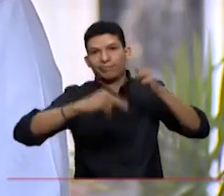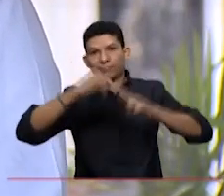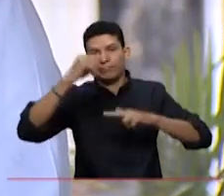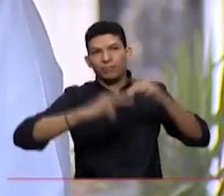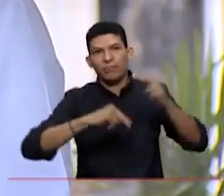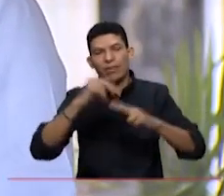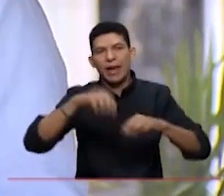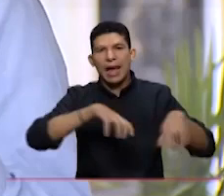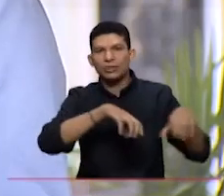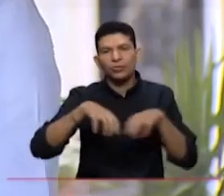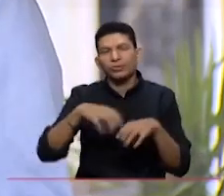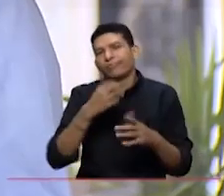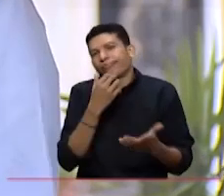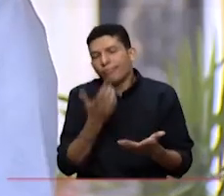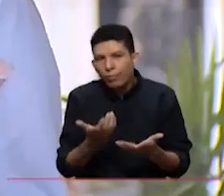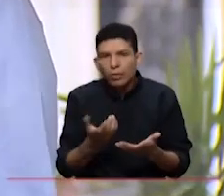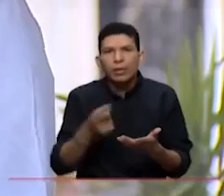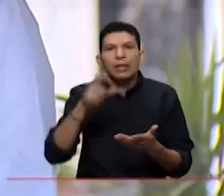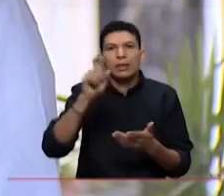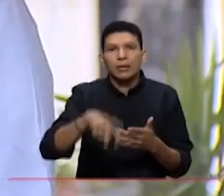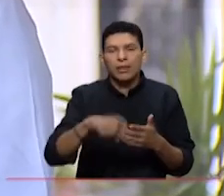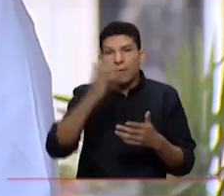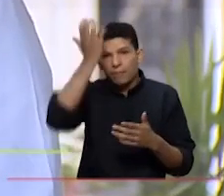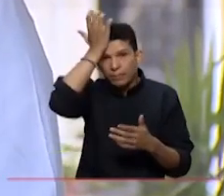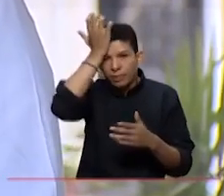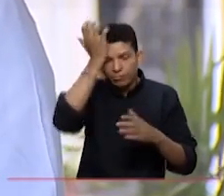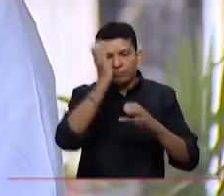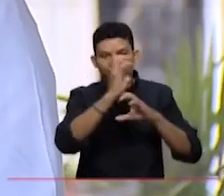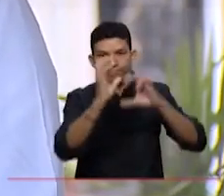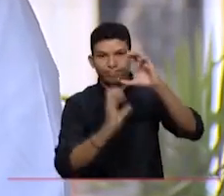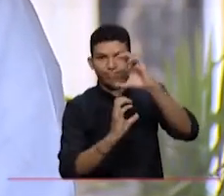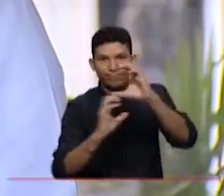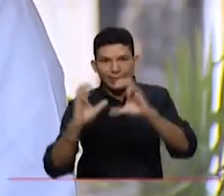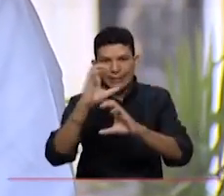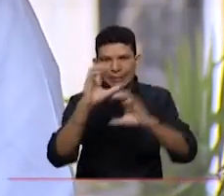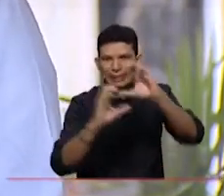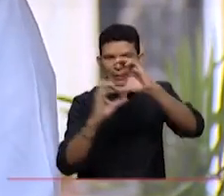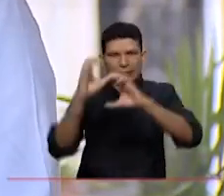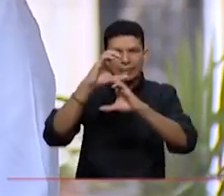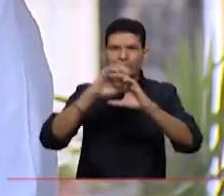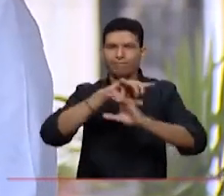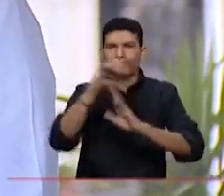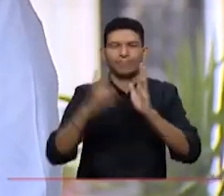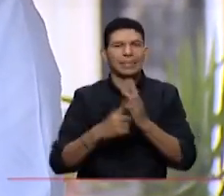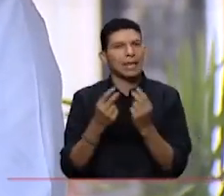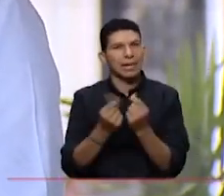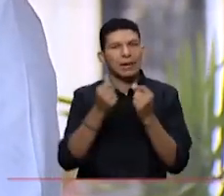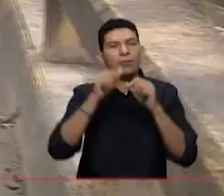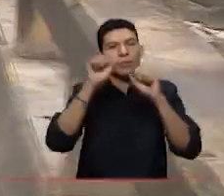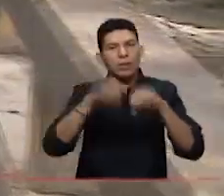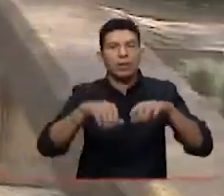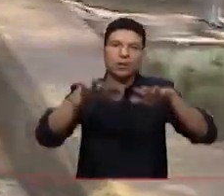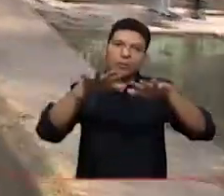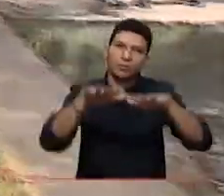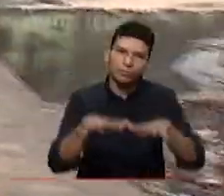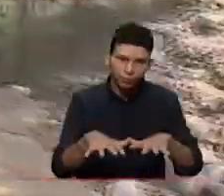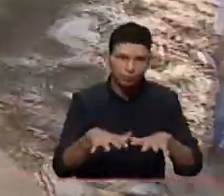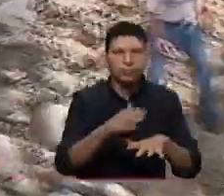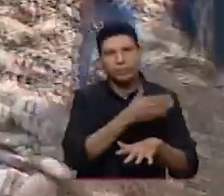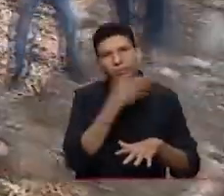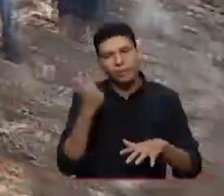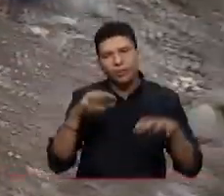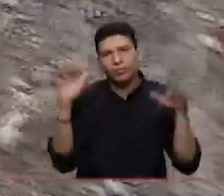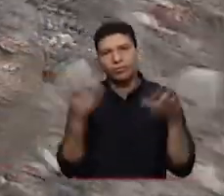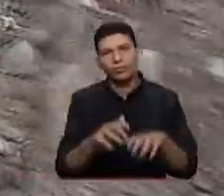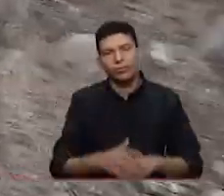acciones se deben tomar. Por ejemplo, se debe hacer un enrocado de manera rápida hasta que baje el caudal, poquito disminuya las